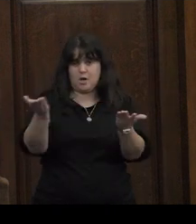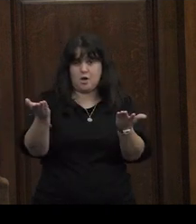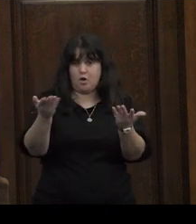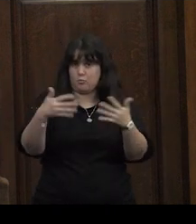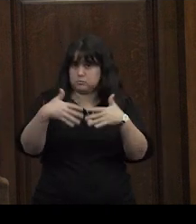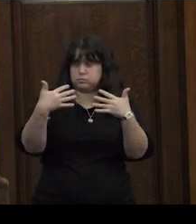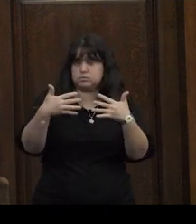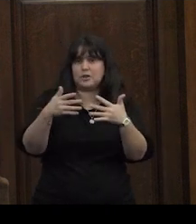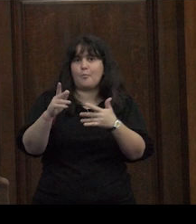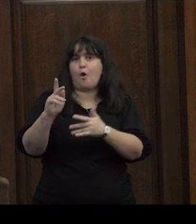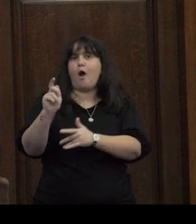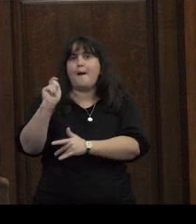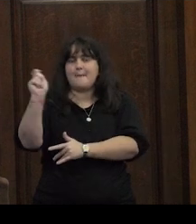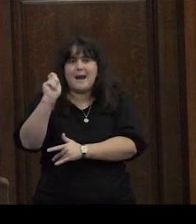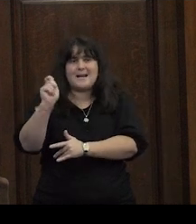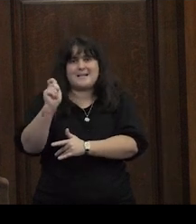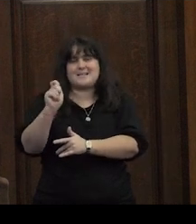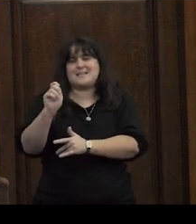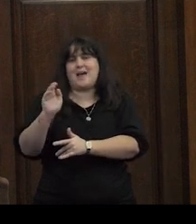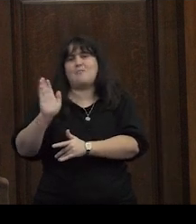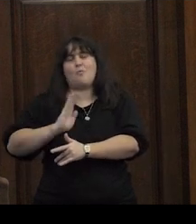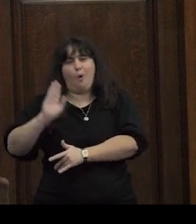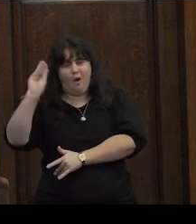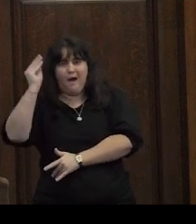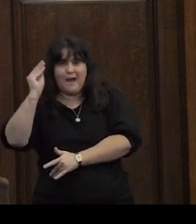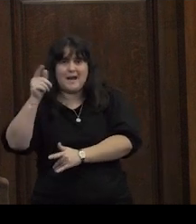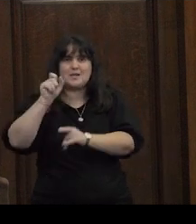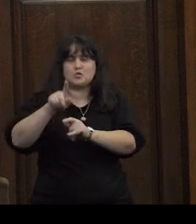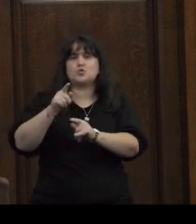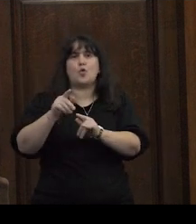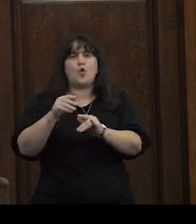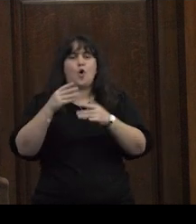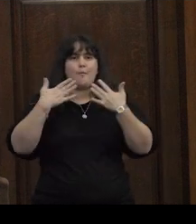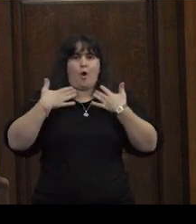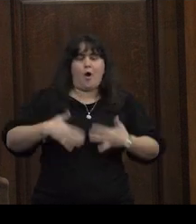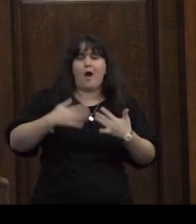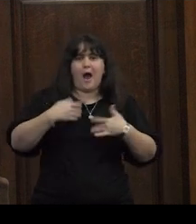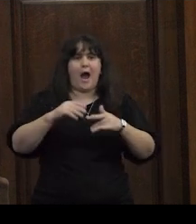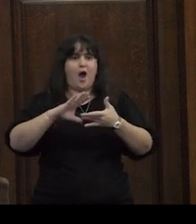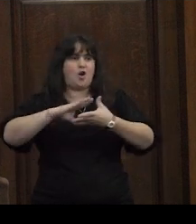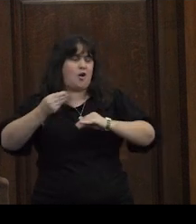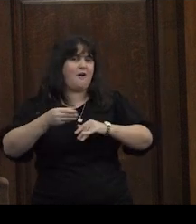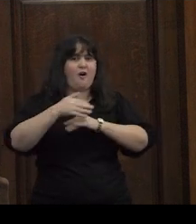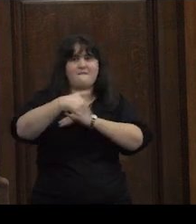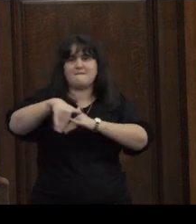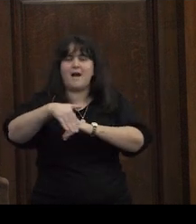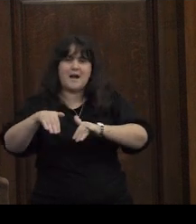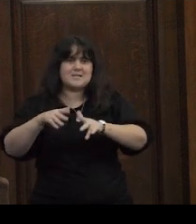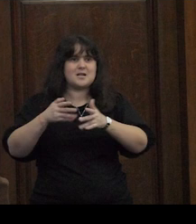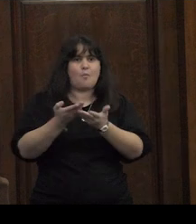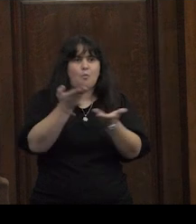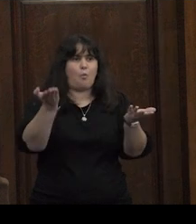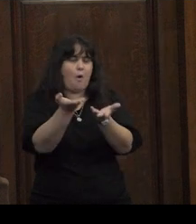la emergencia de las pibas con su componente estético performático en las calles yo no puedo detenerme a